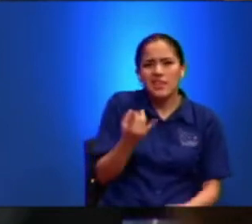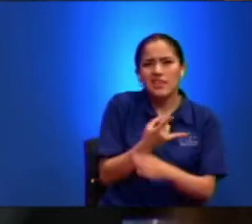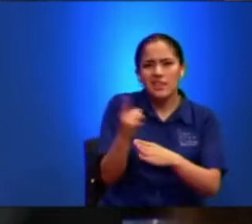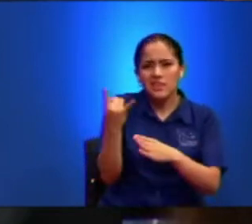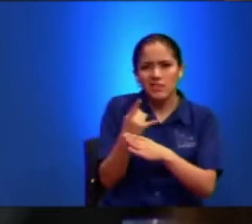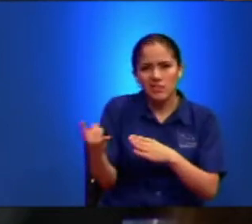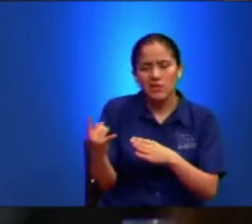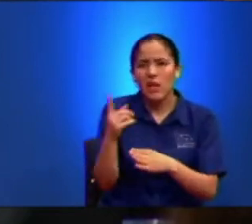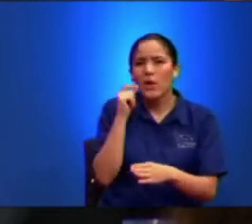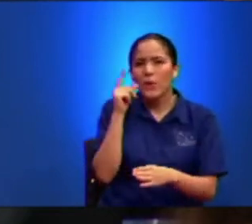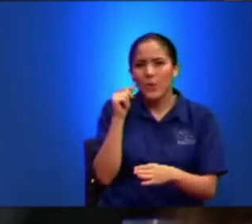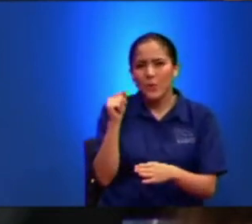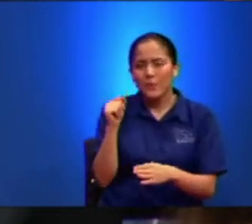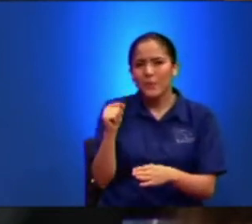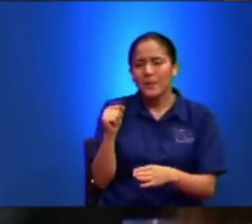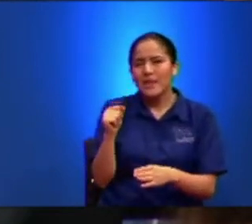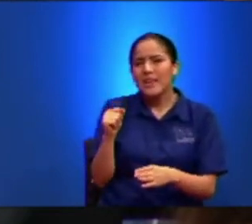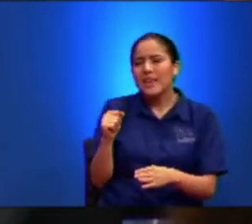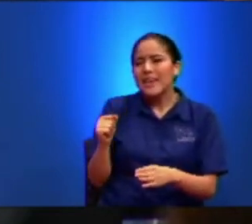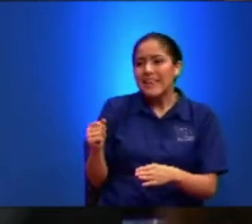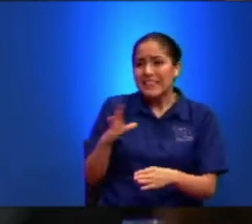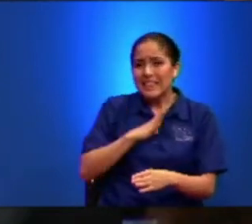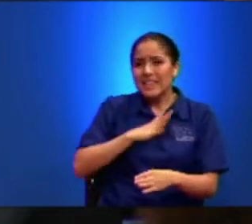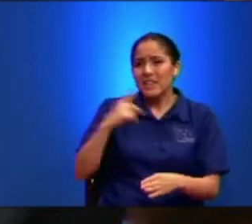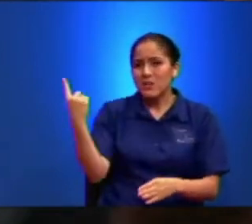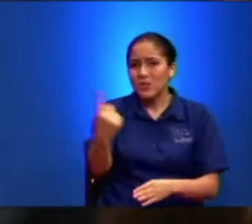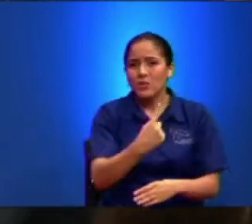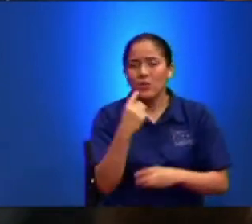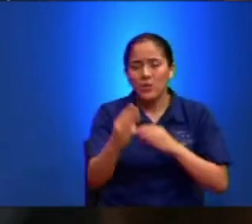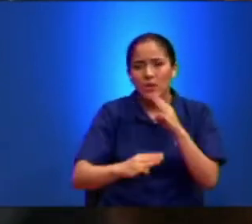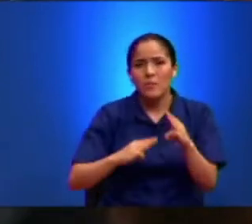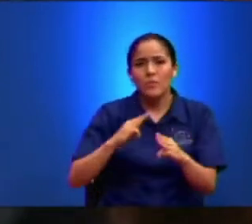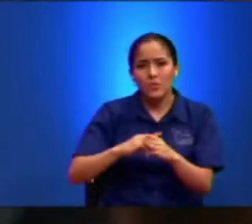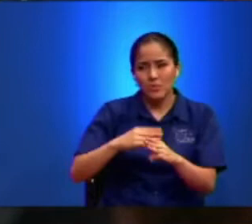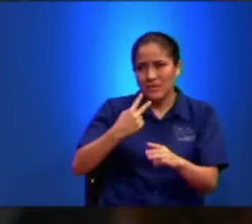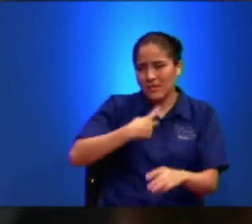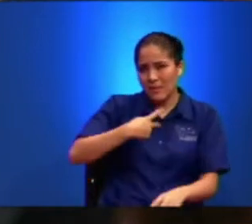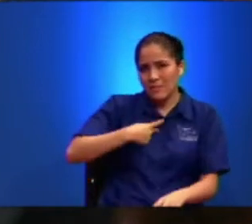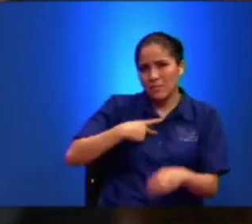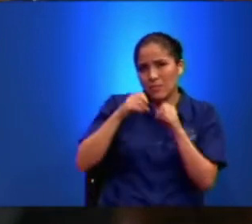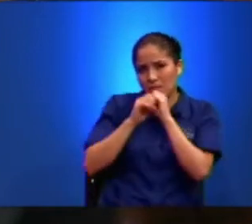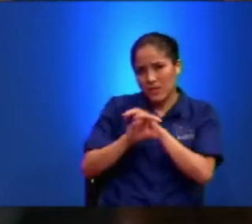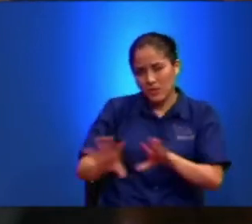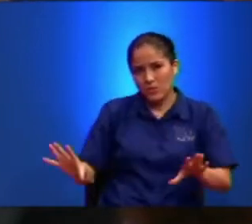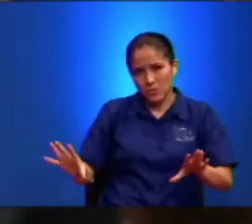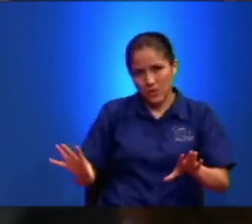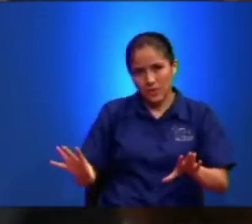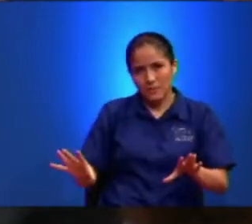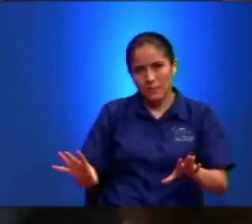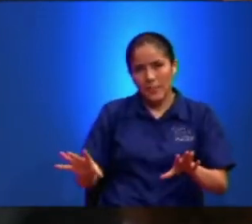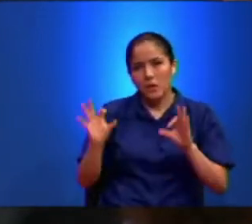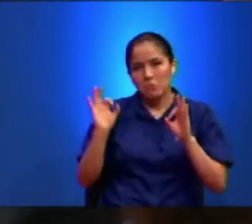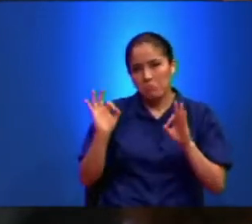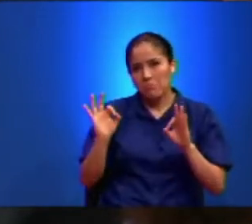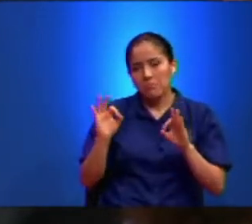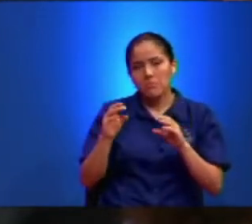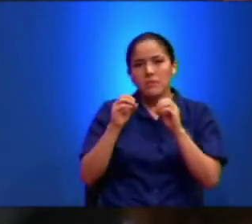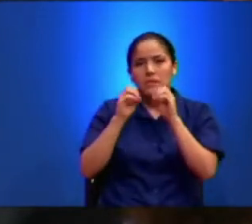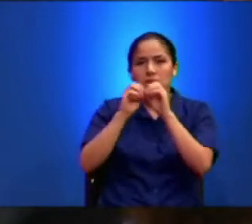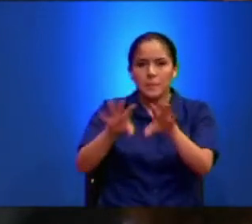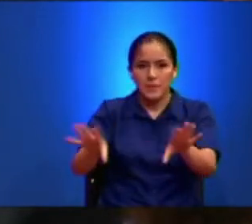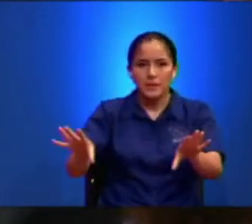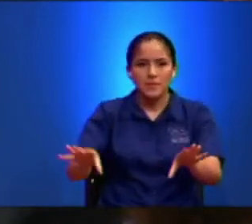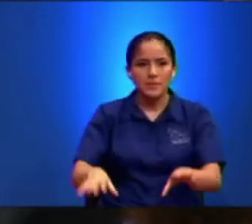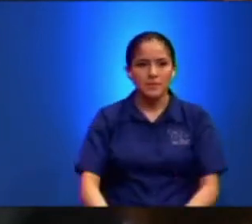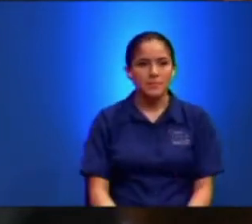El Mundo Entero Si Él Mismo Se Destruye O Se Pierde Hasta Ahí Léete El 26 Y El 27